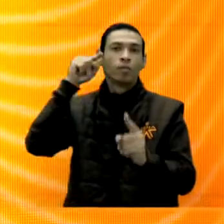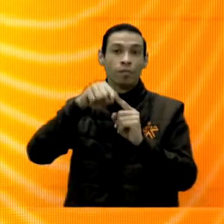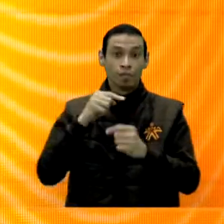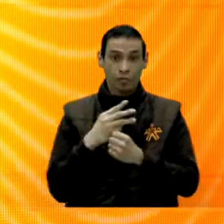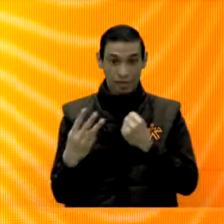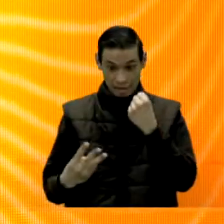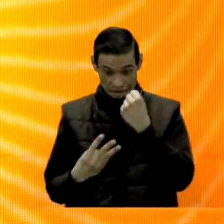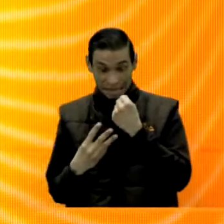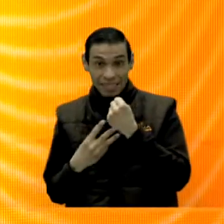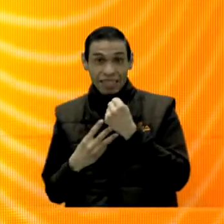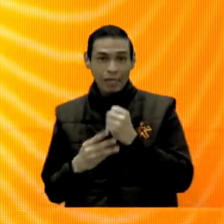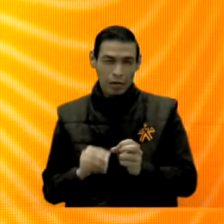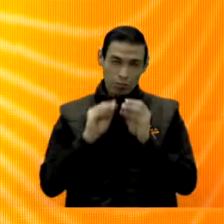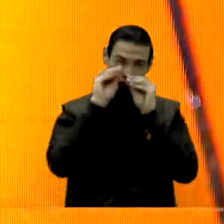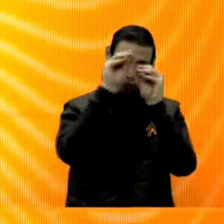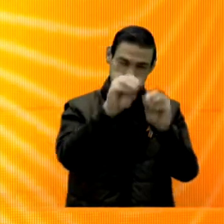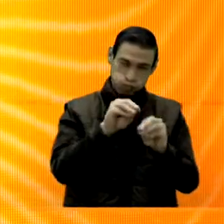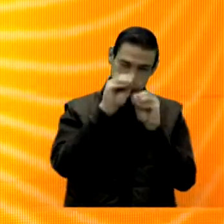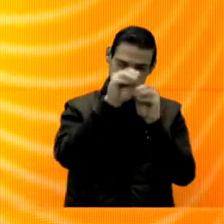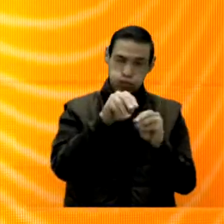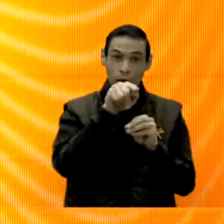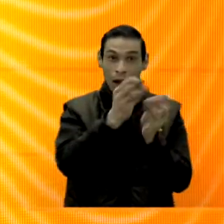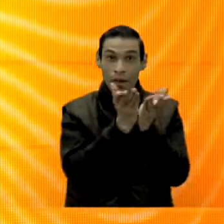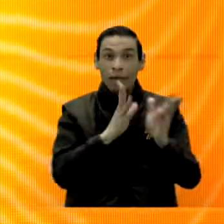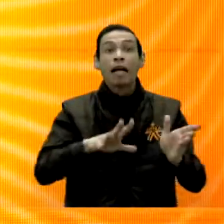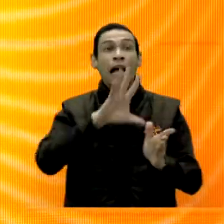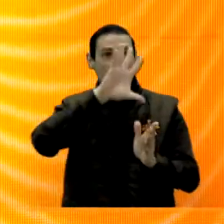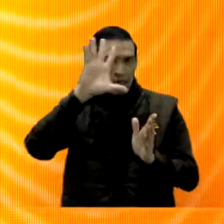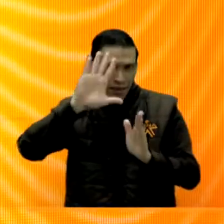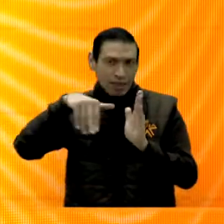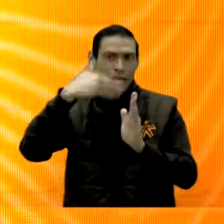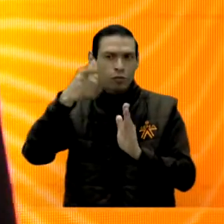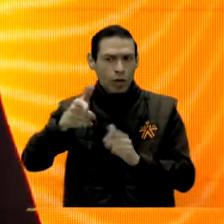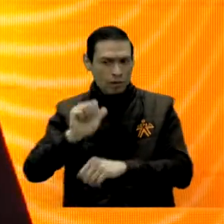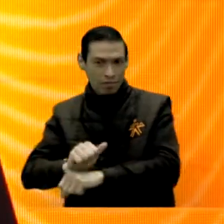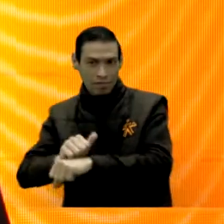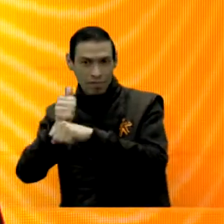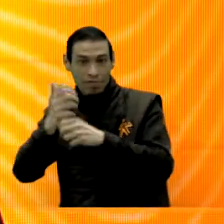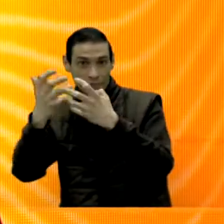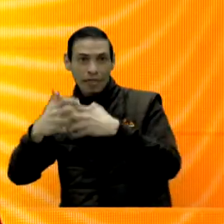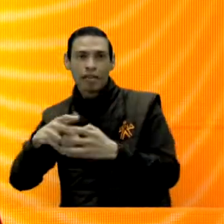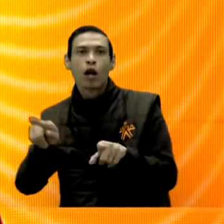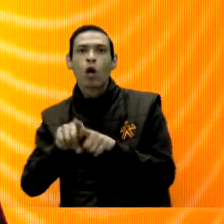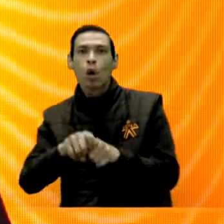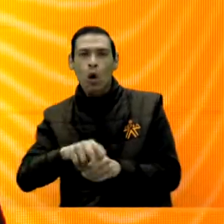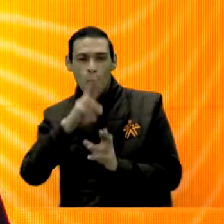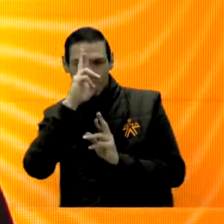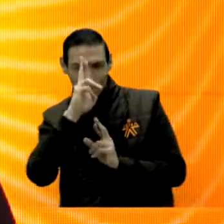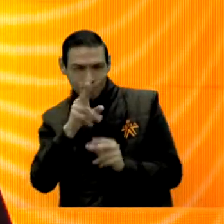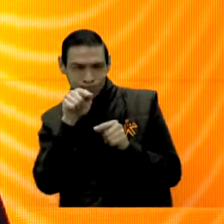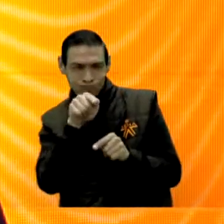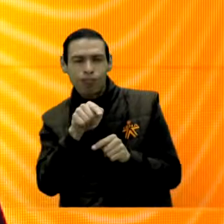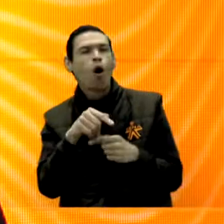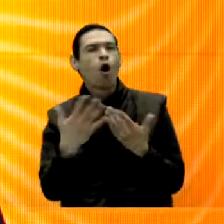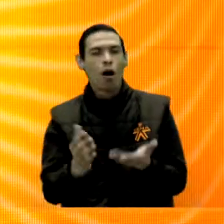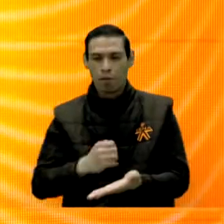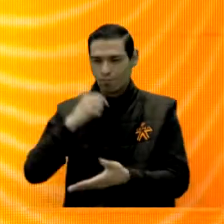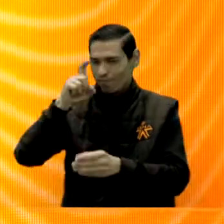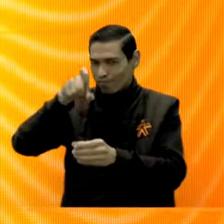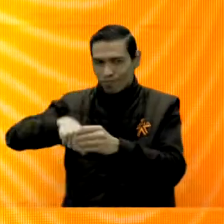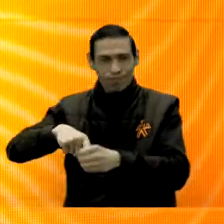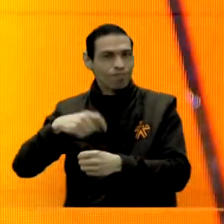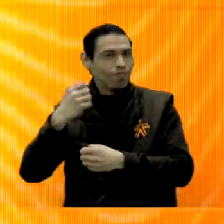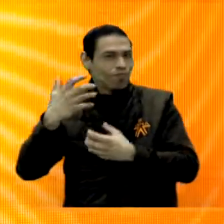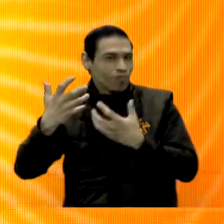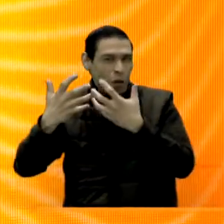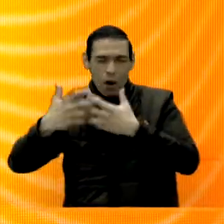institución realmente sea valorado por los empresarios y cómo se demuestra que es valorado, pues que al final termine en un